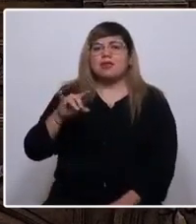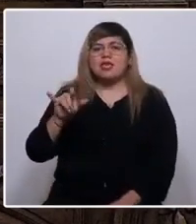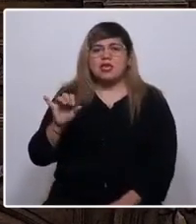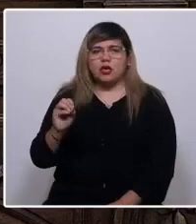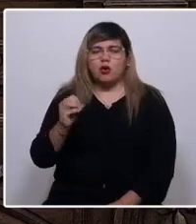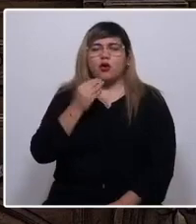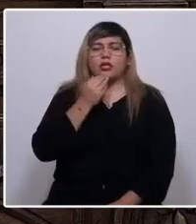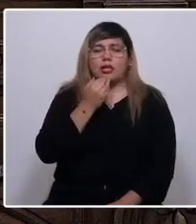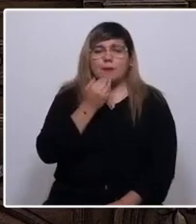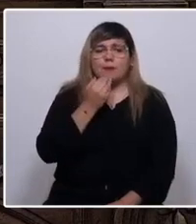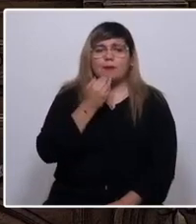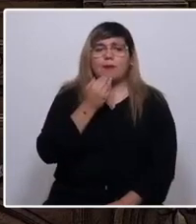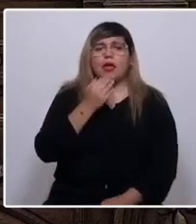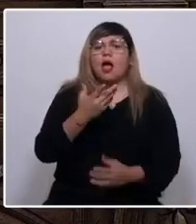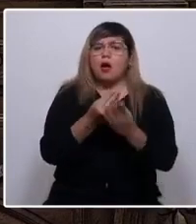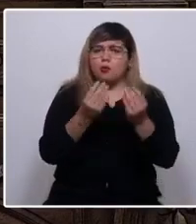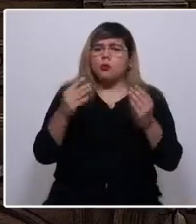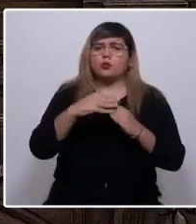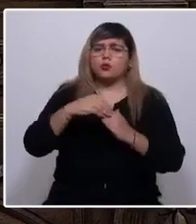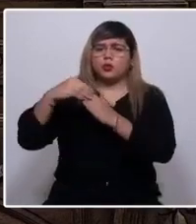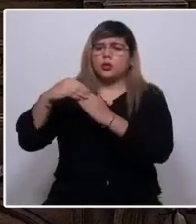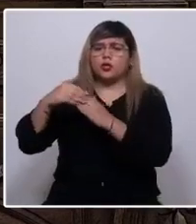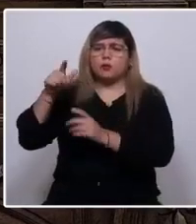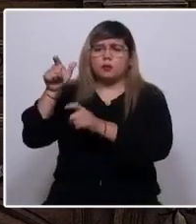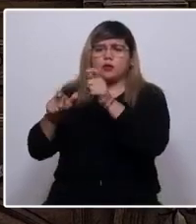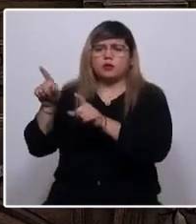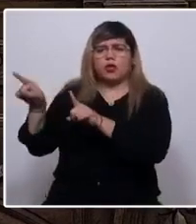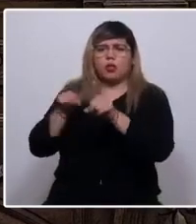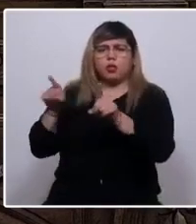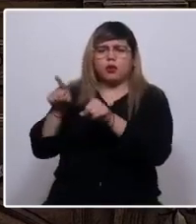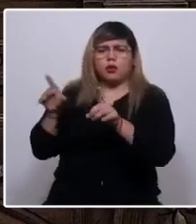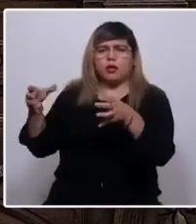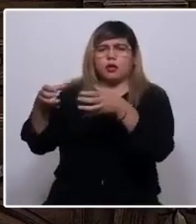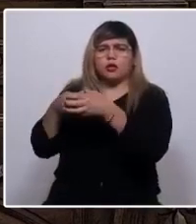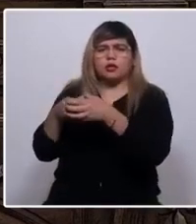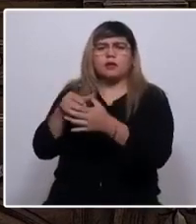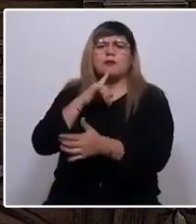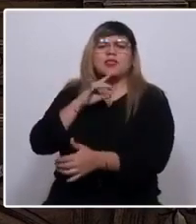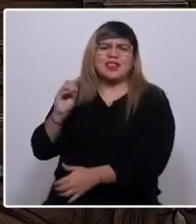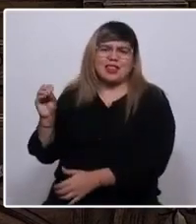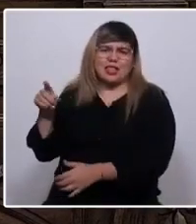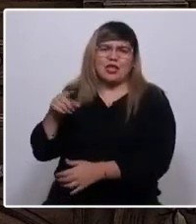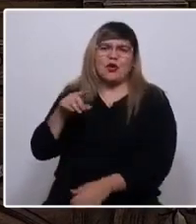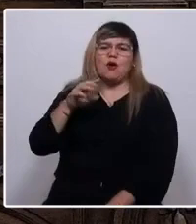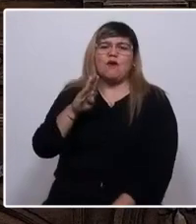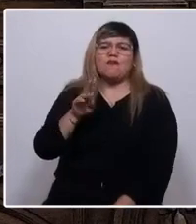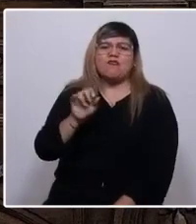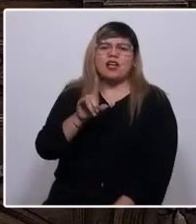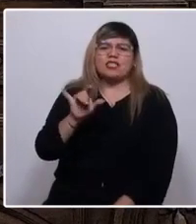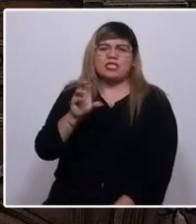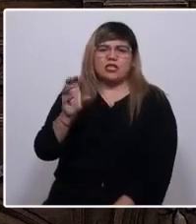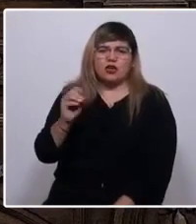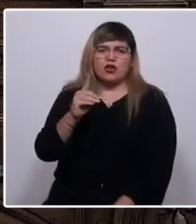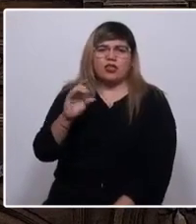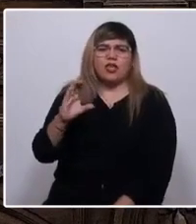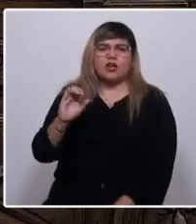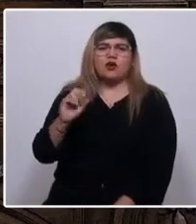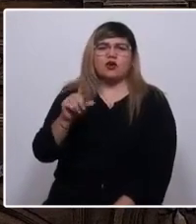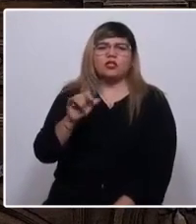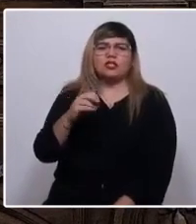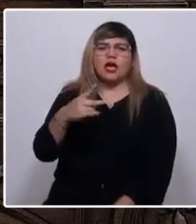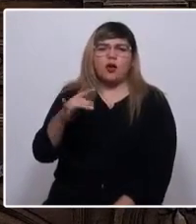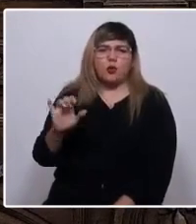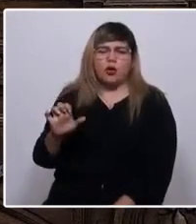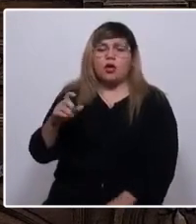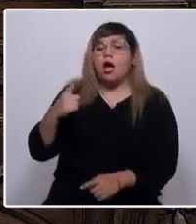como también a tantos líderes y dirigentes como el tío Panchito de Camiña, el tío Basilio de Colchane, y tantos otros que